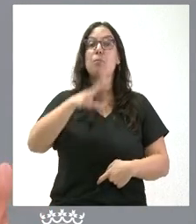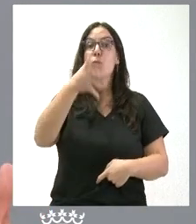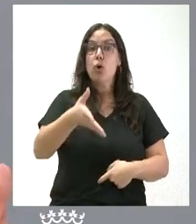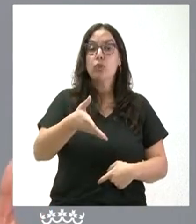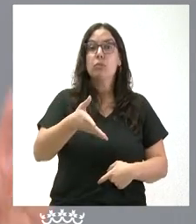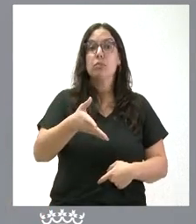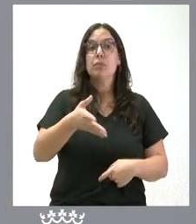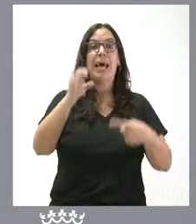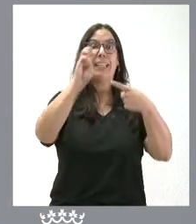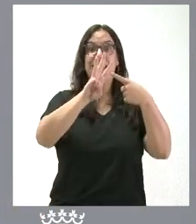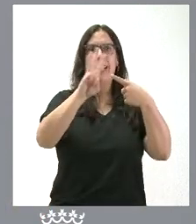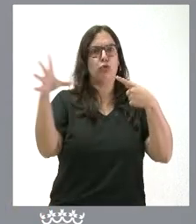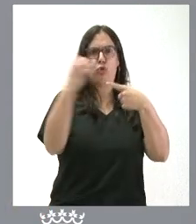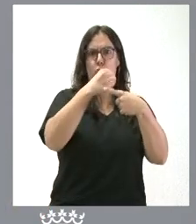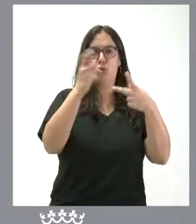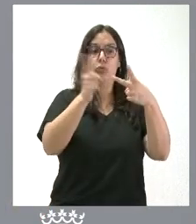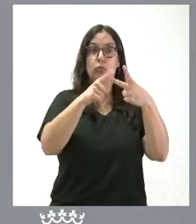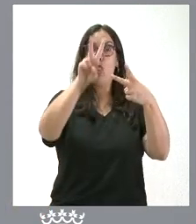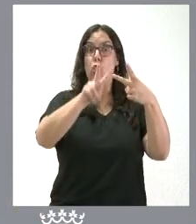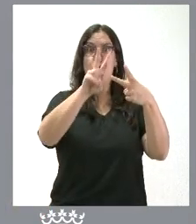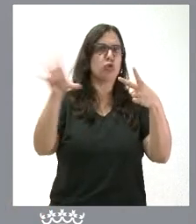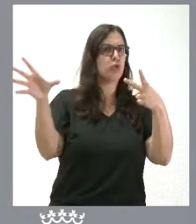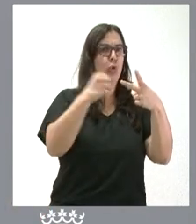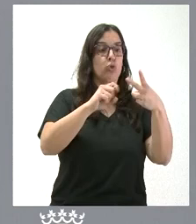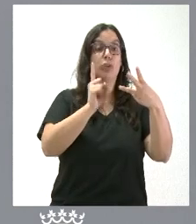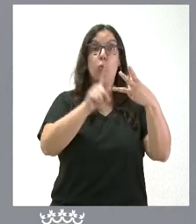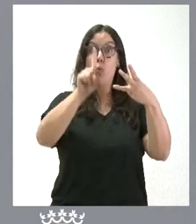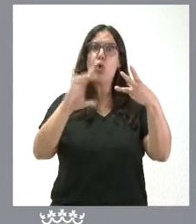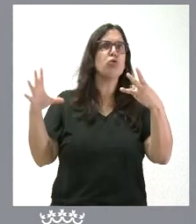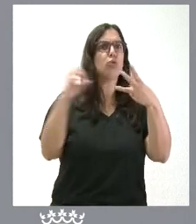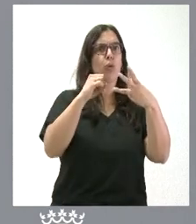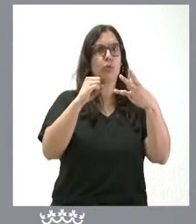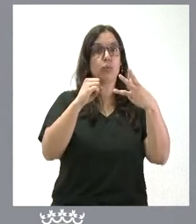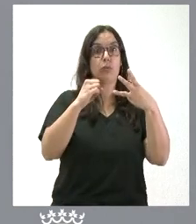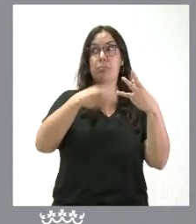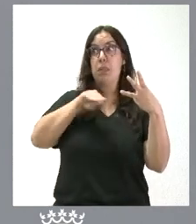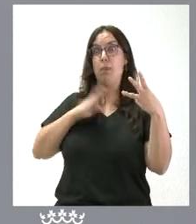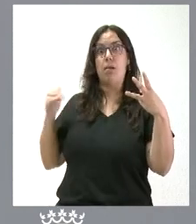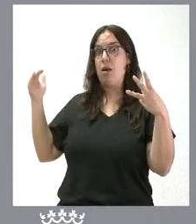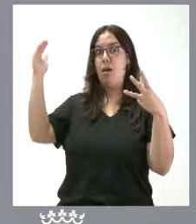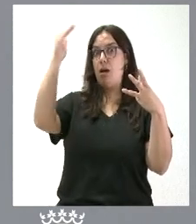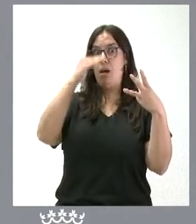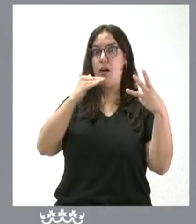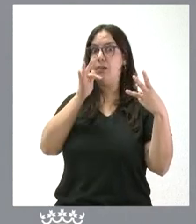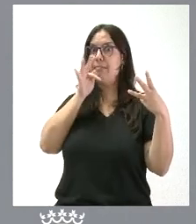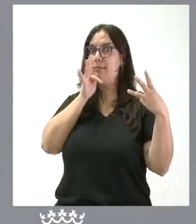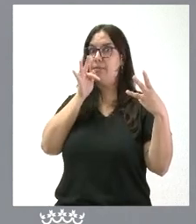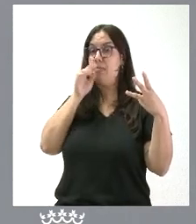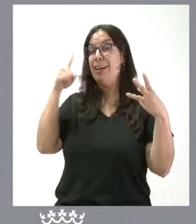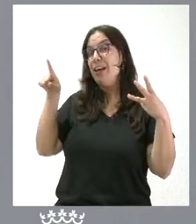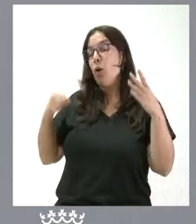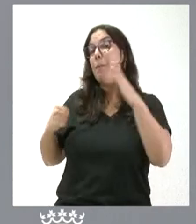todos los de grado 3, todos los de grado 2 y todos los del grado 1, algo que en España no se ha alcanzado más que en una media del